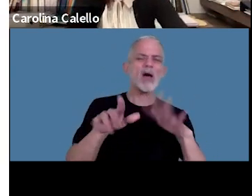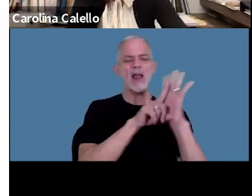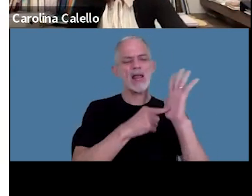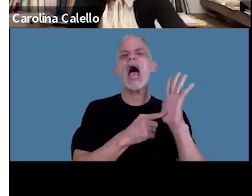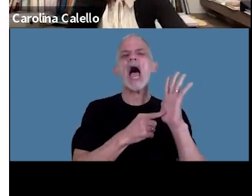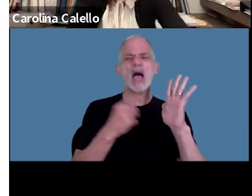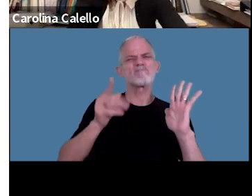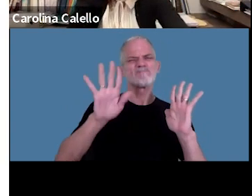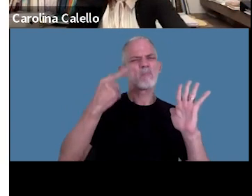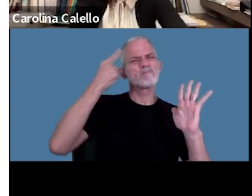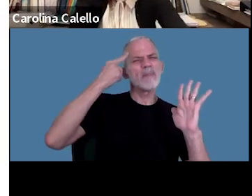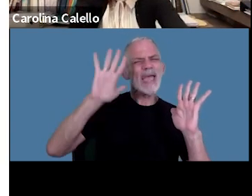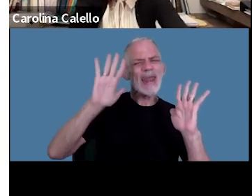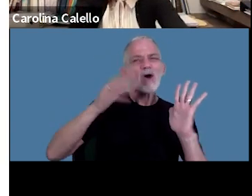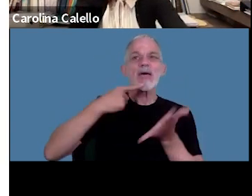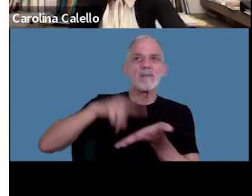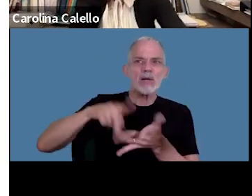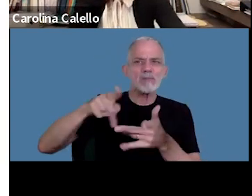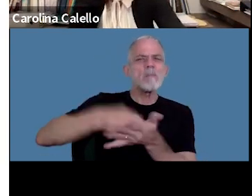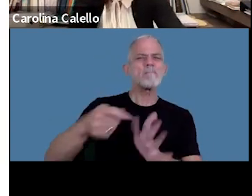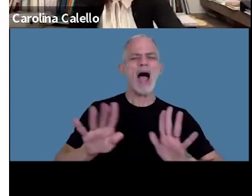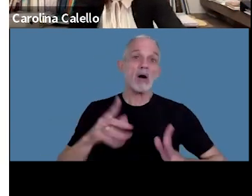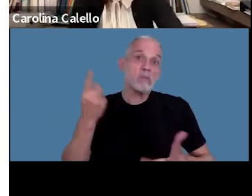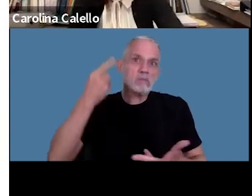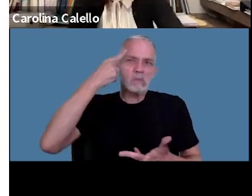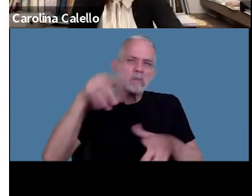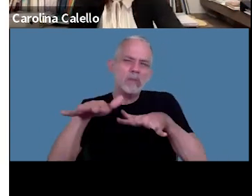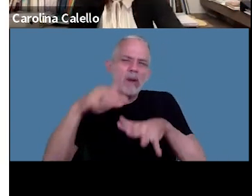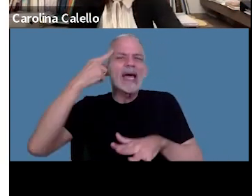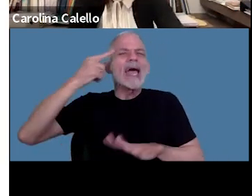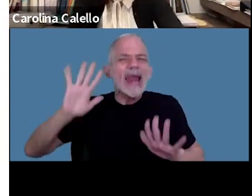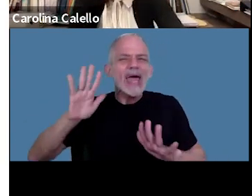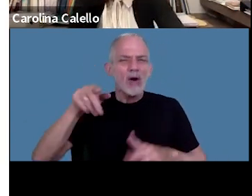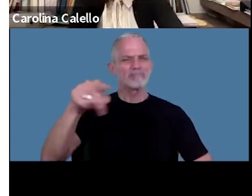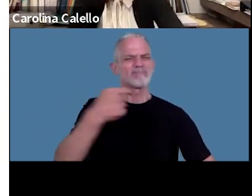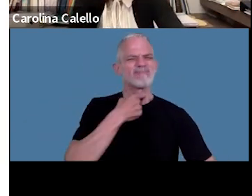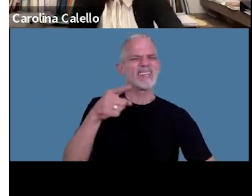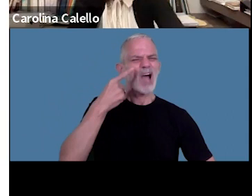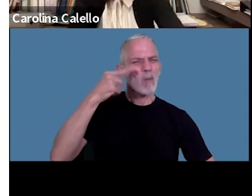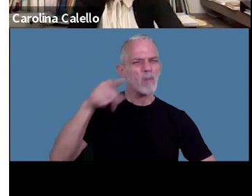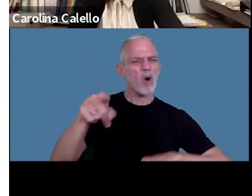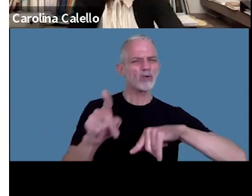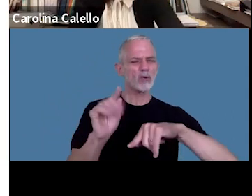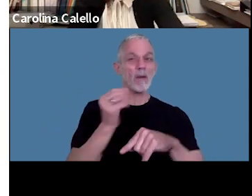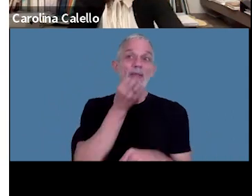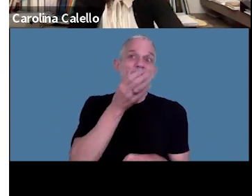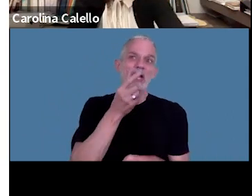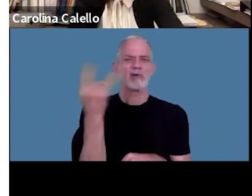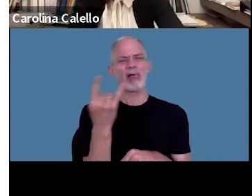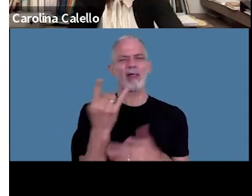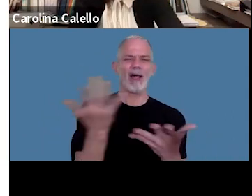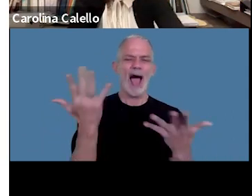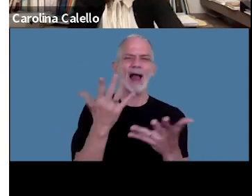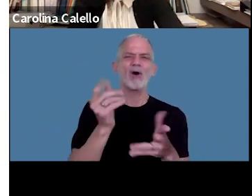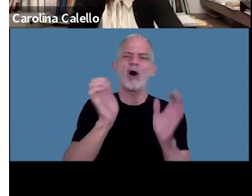puede presumir tal otra o que frente a determinado hecho se puede presumir la intención de producir declaraciones engañosas o